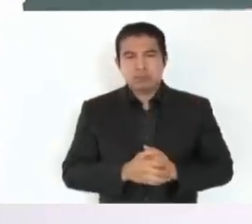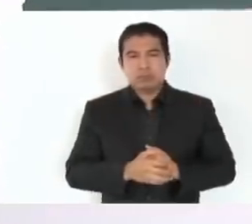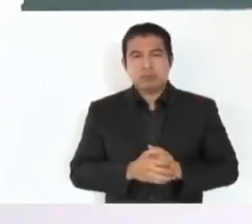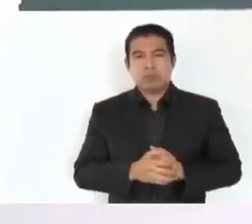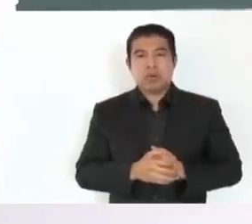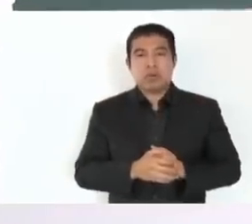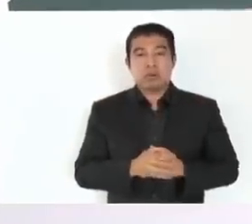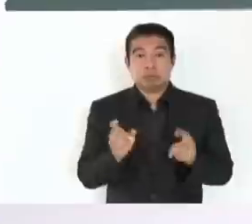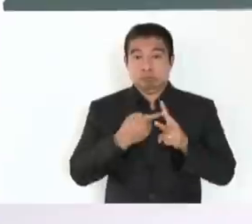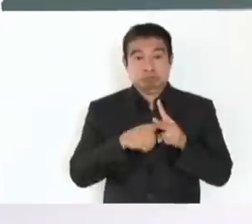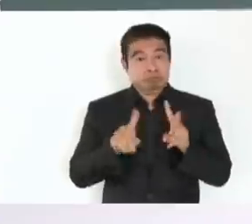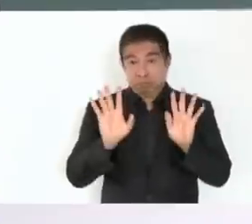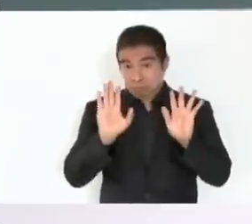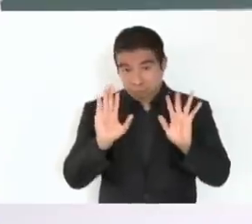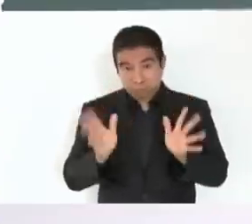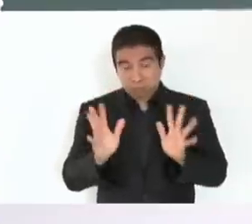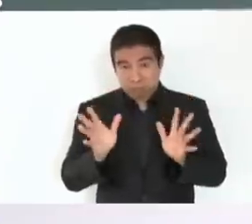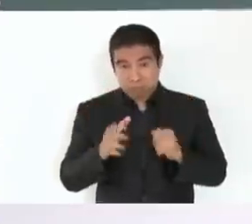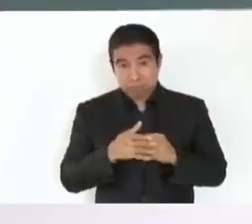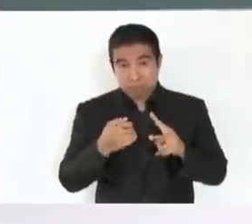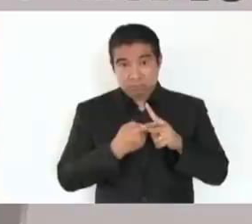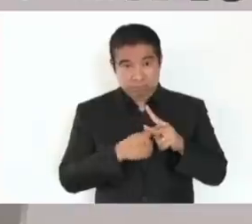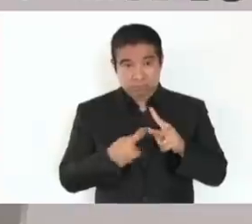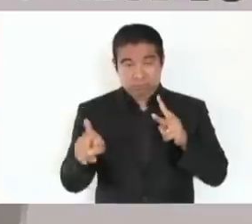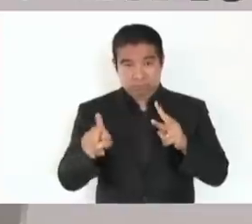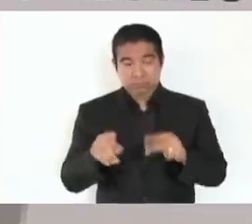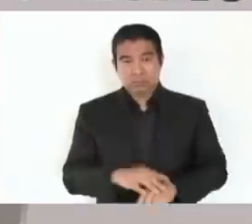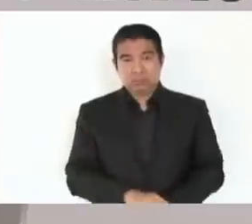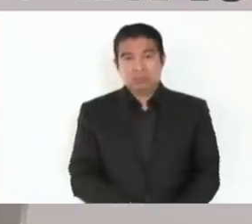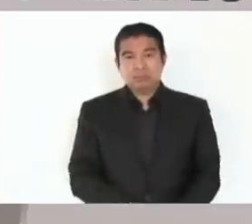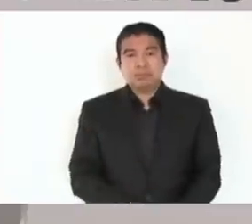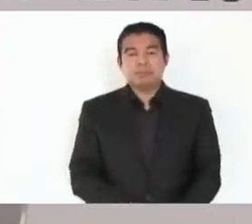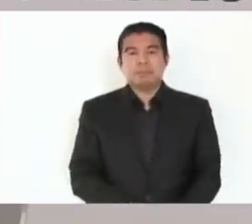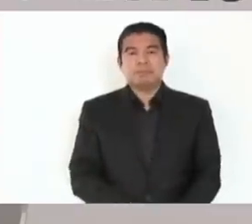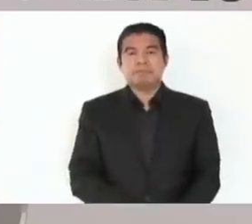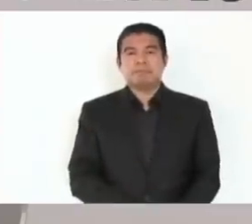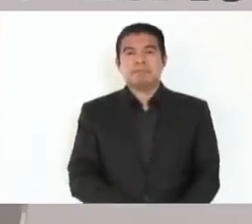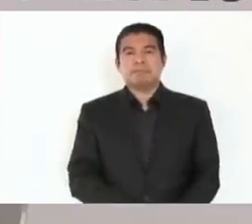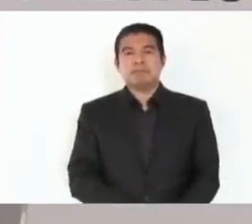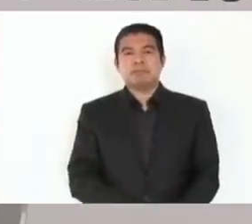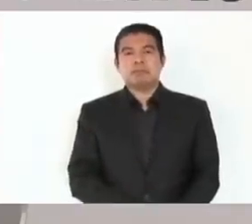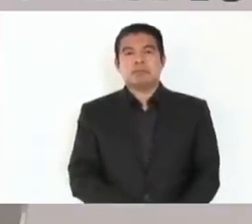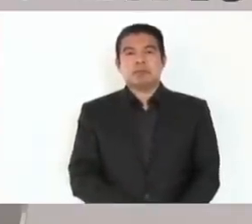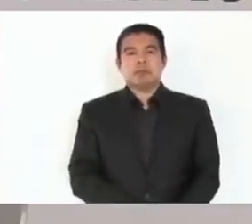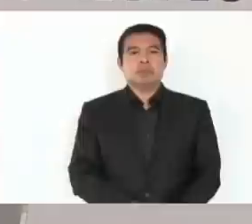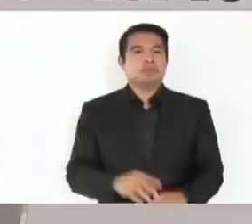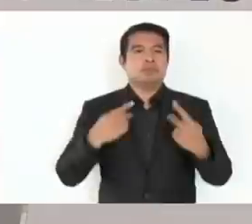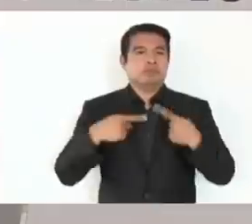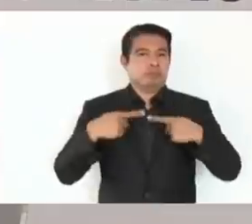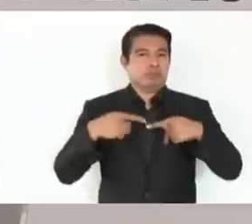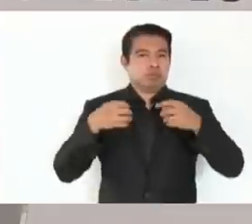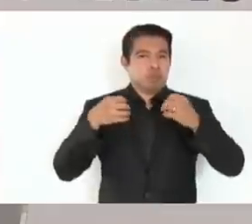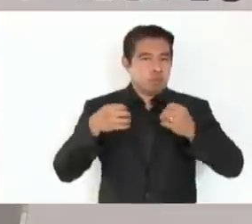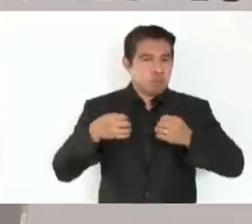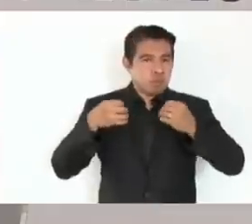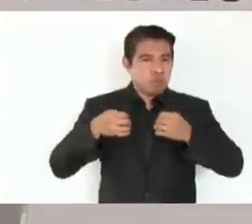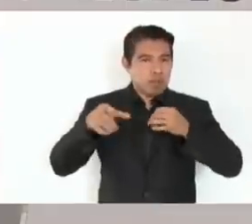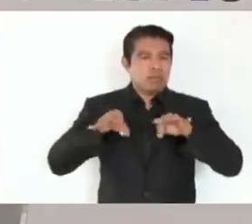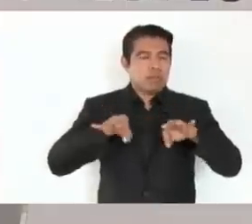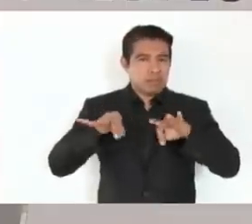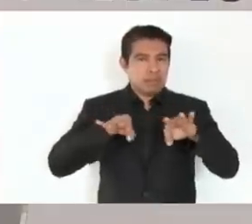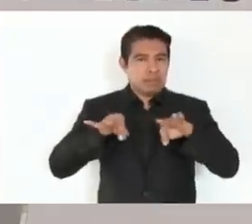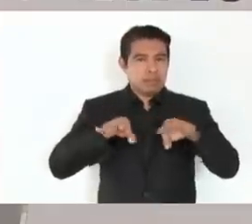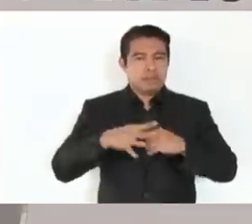se están ya generando, la ocupación que se da a mucha gente